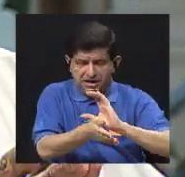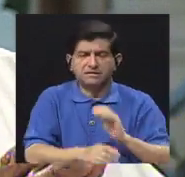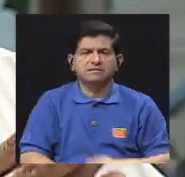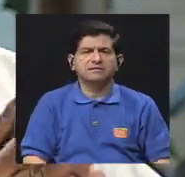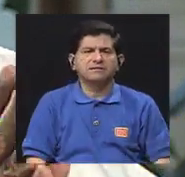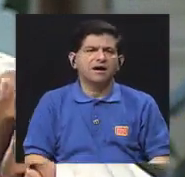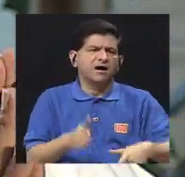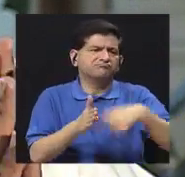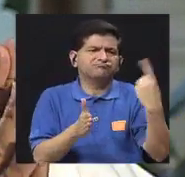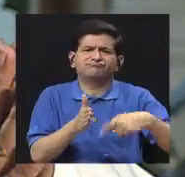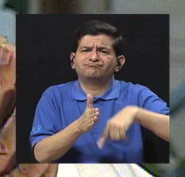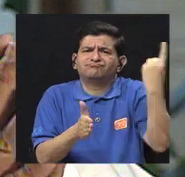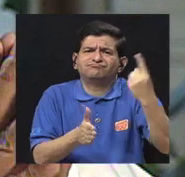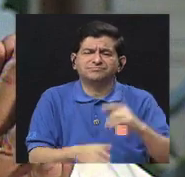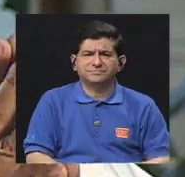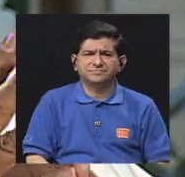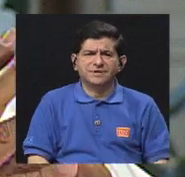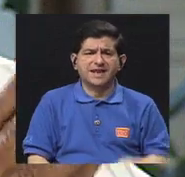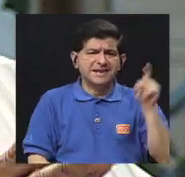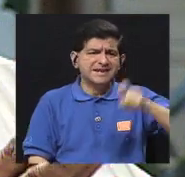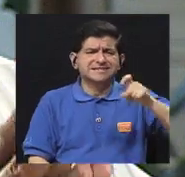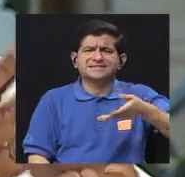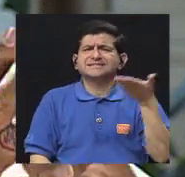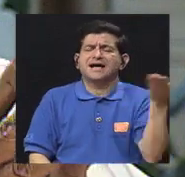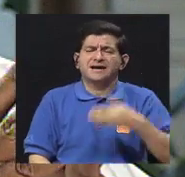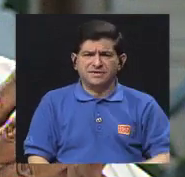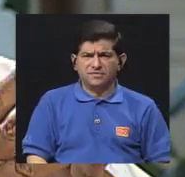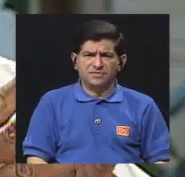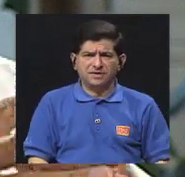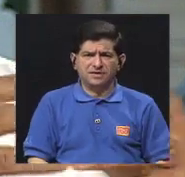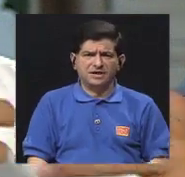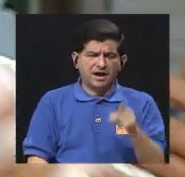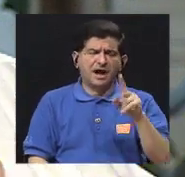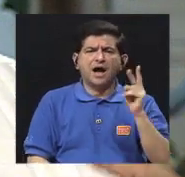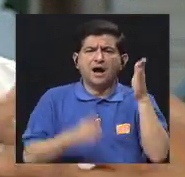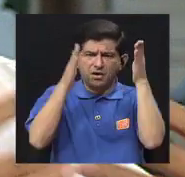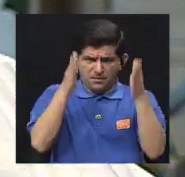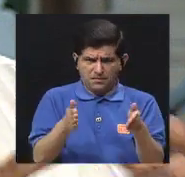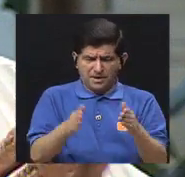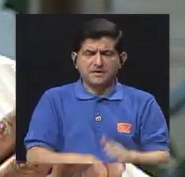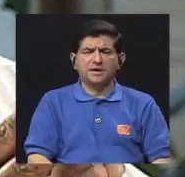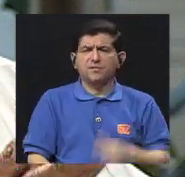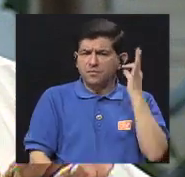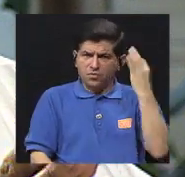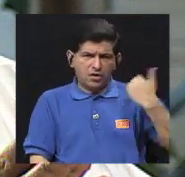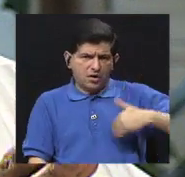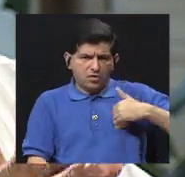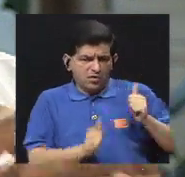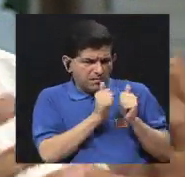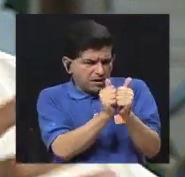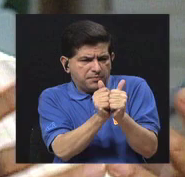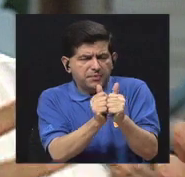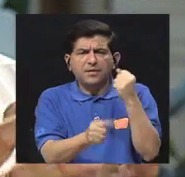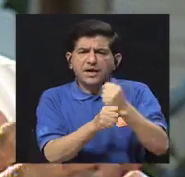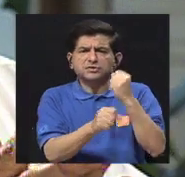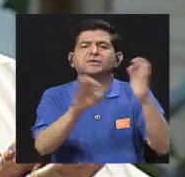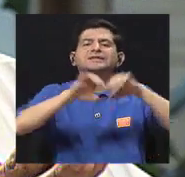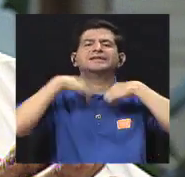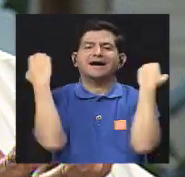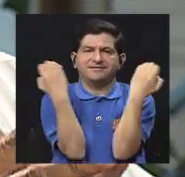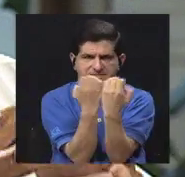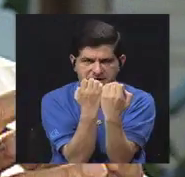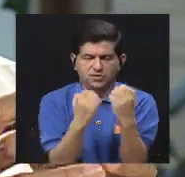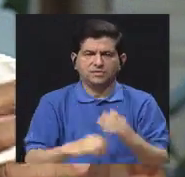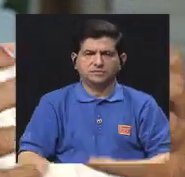muchas veces lo que se necesita es un compañero, una compañera que esté a la par, porque es un trabajo en equipo,